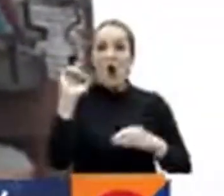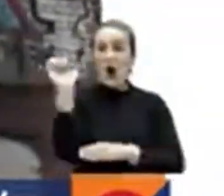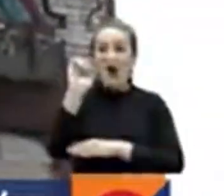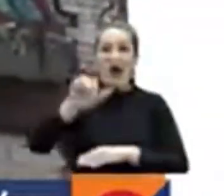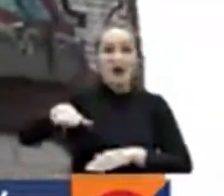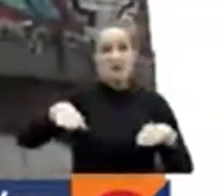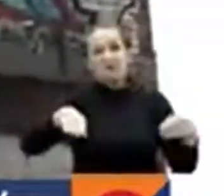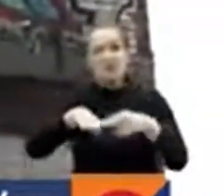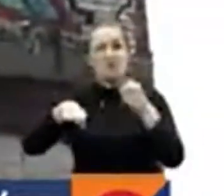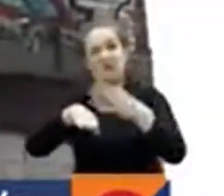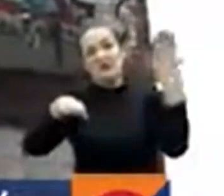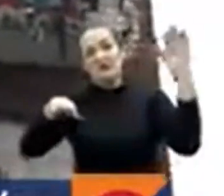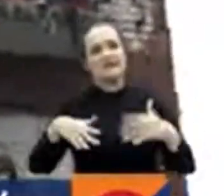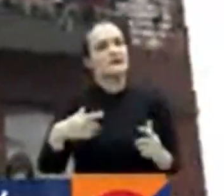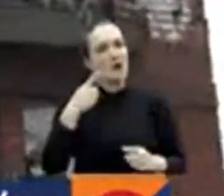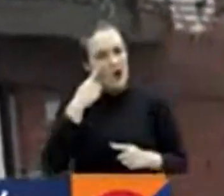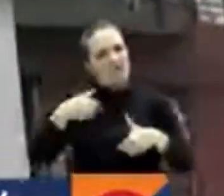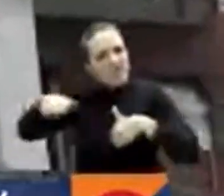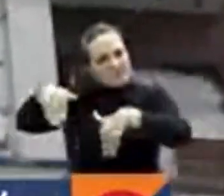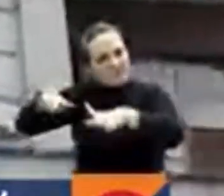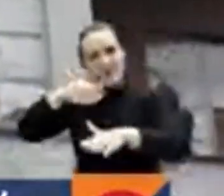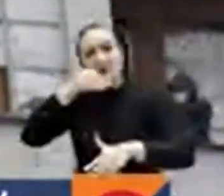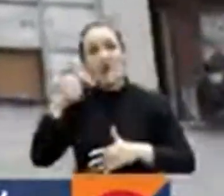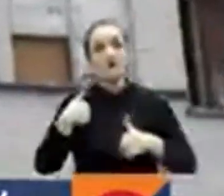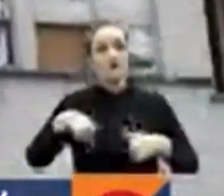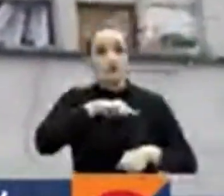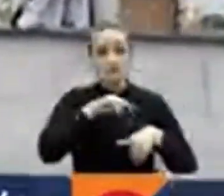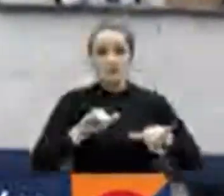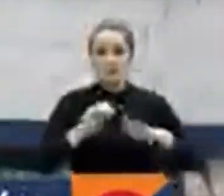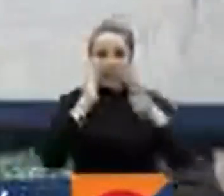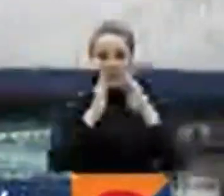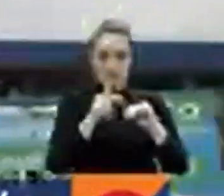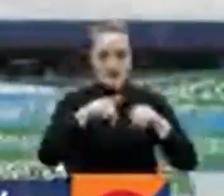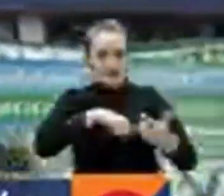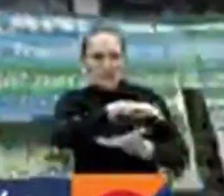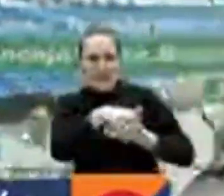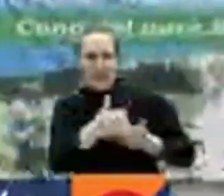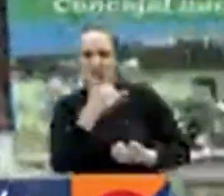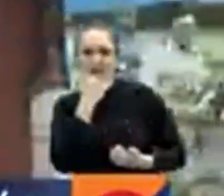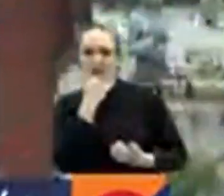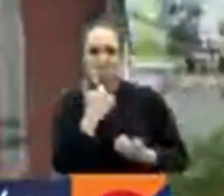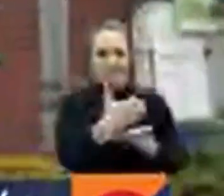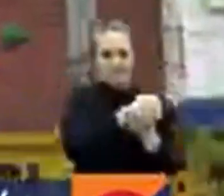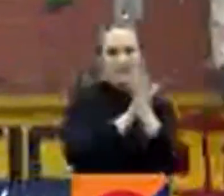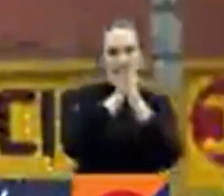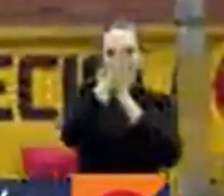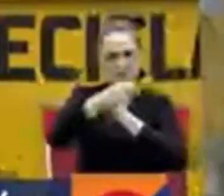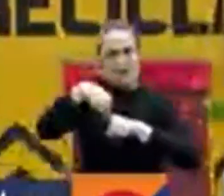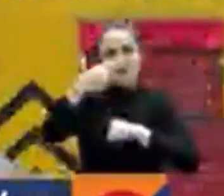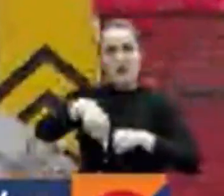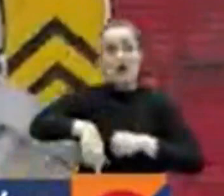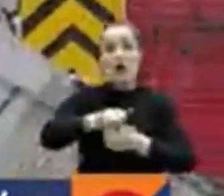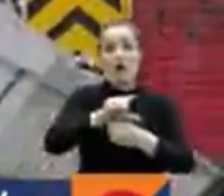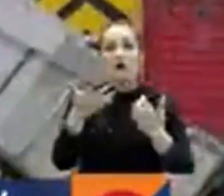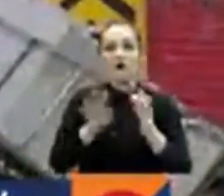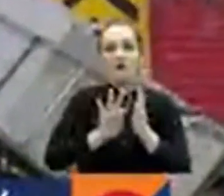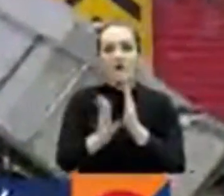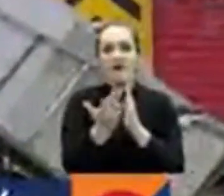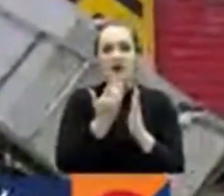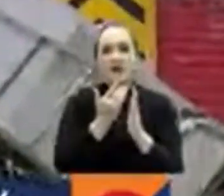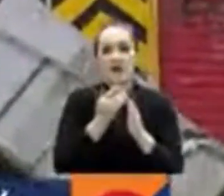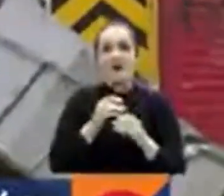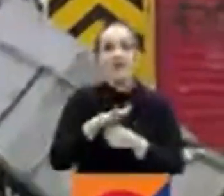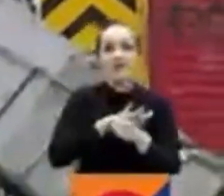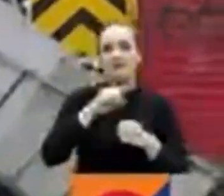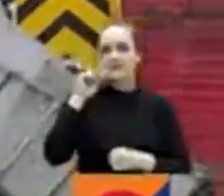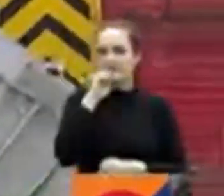se van movilizando nosotros estaremos pendientes a la situación y alteración de orden público en este punto de la localidad de los mártires exactamente en el